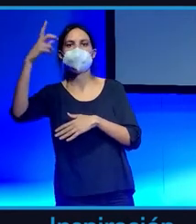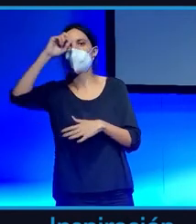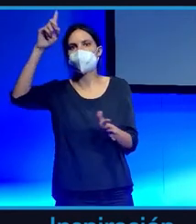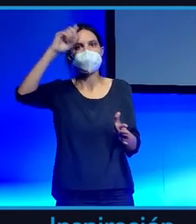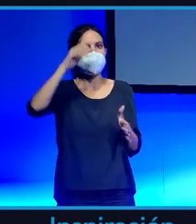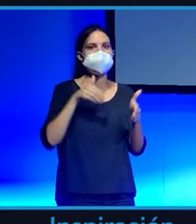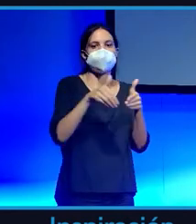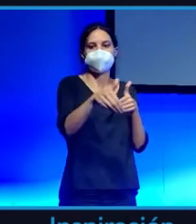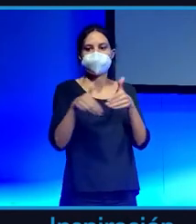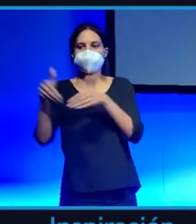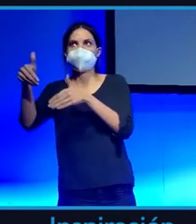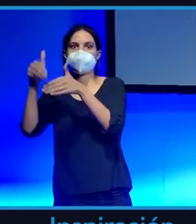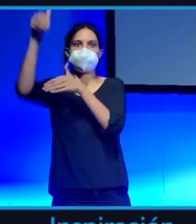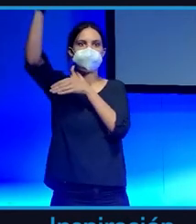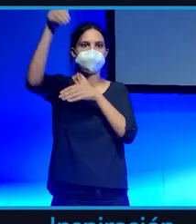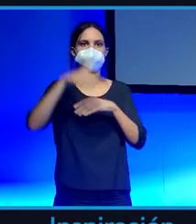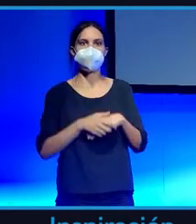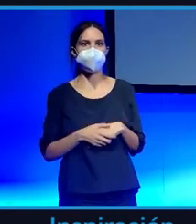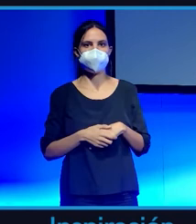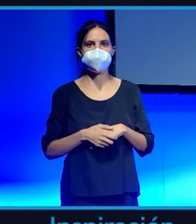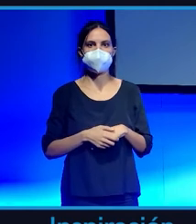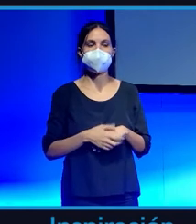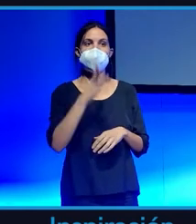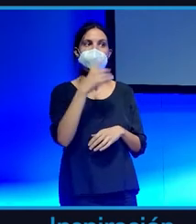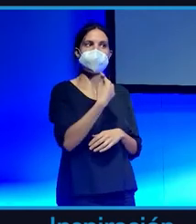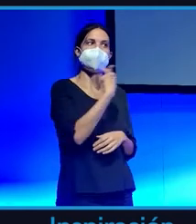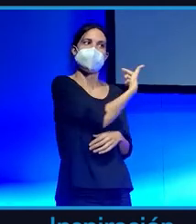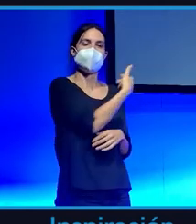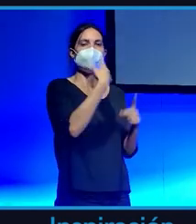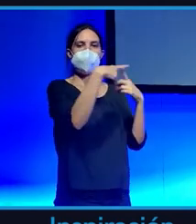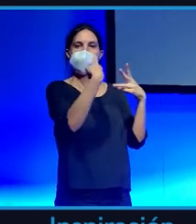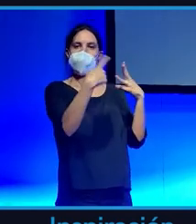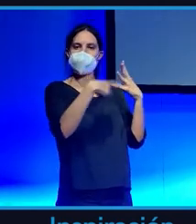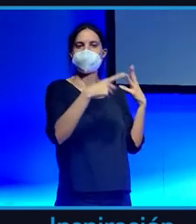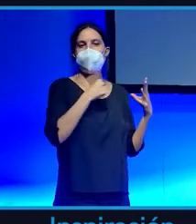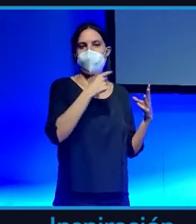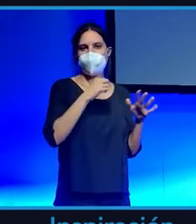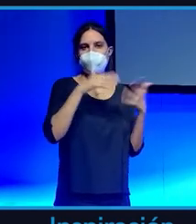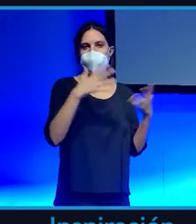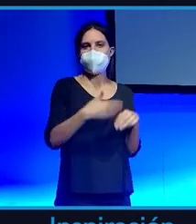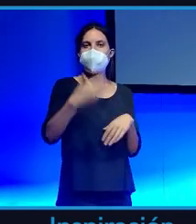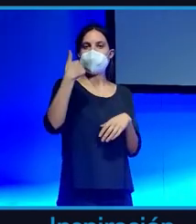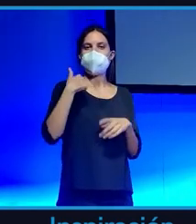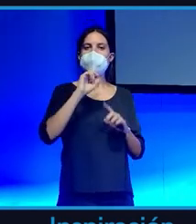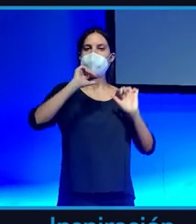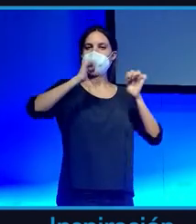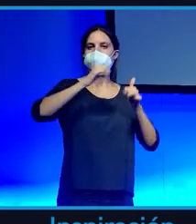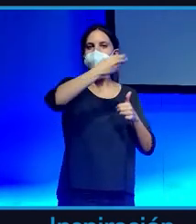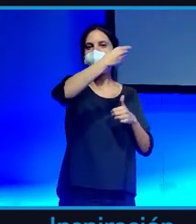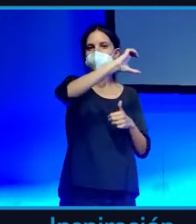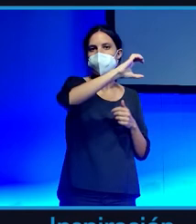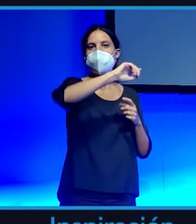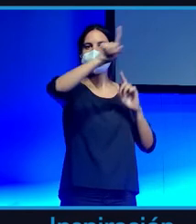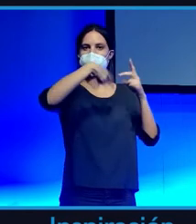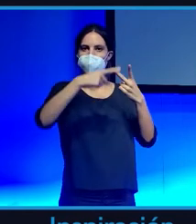Bueno, como muchas veces me preguntáis, os dejo aquí qué cosas me gustan. Yo era mucho de Bitcoin, cada vez soy más de Ethereum y luego otras apuestas más arriesgadas,